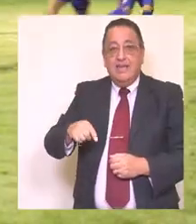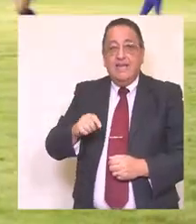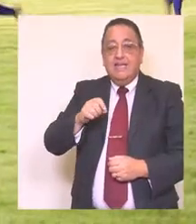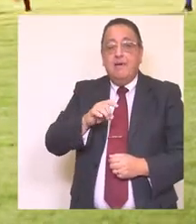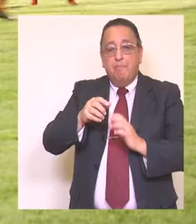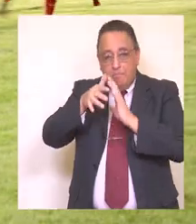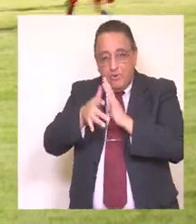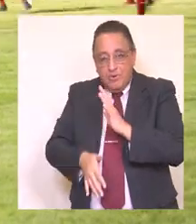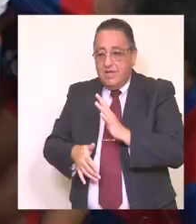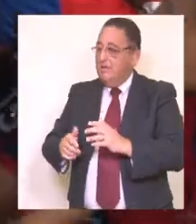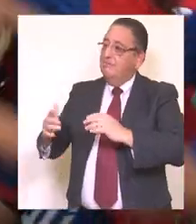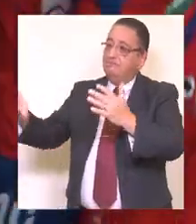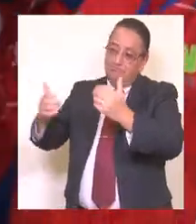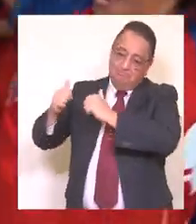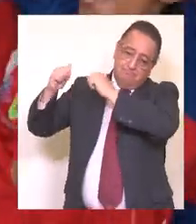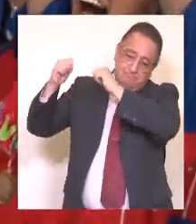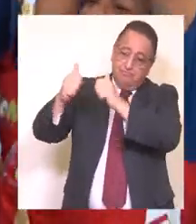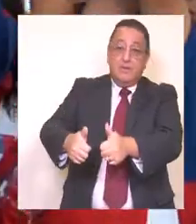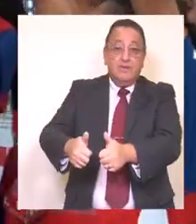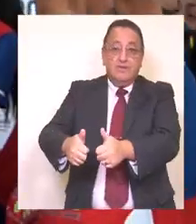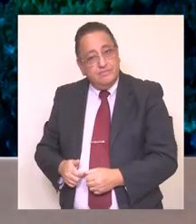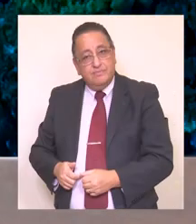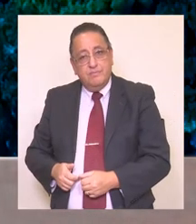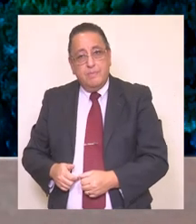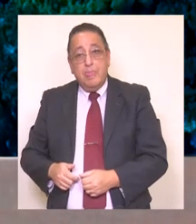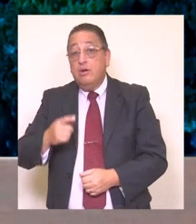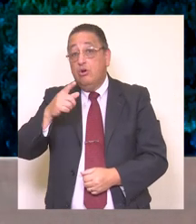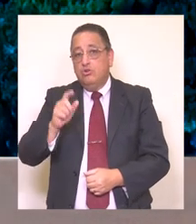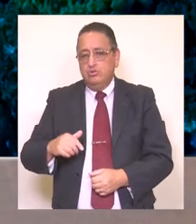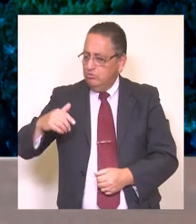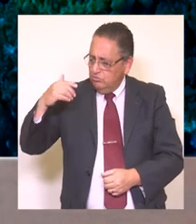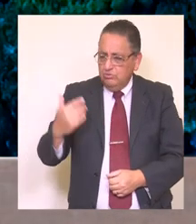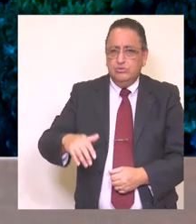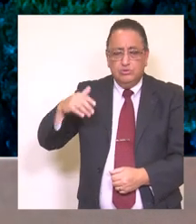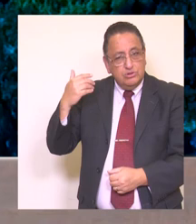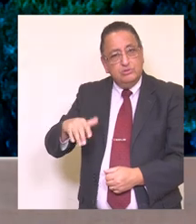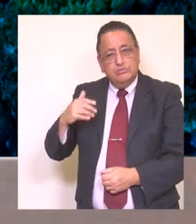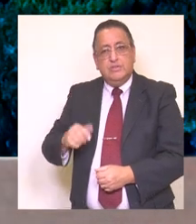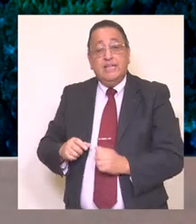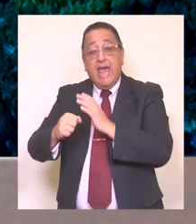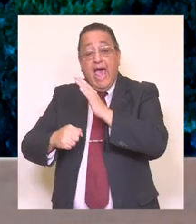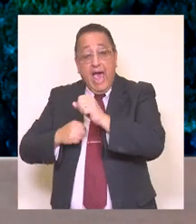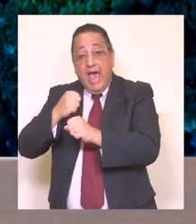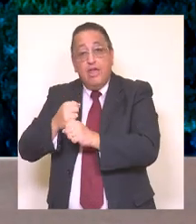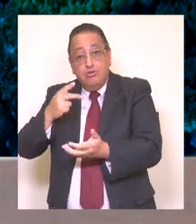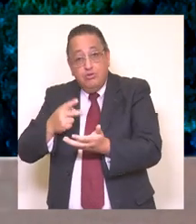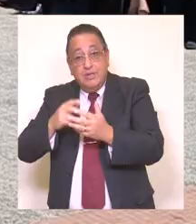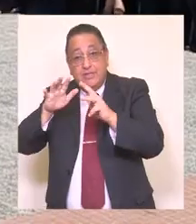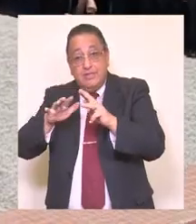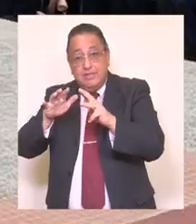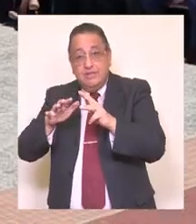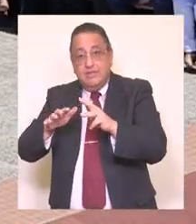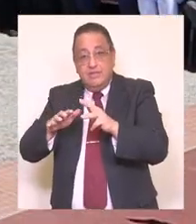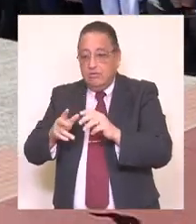fueron triunfadoras. Otros hechos relevantes ocurridos durante el periodo 2019 son